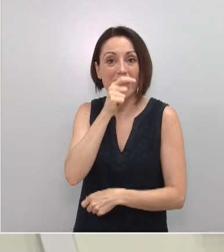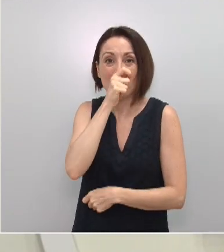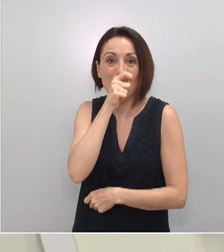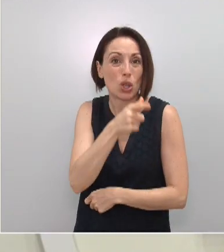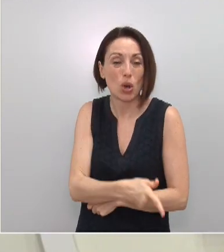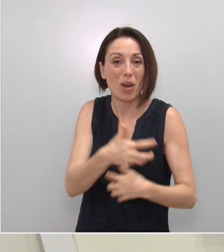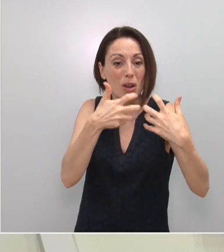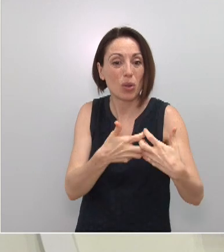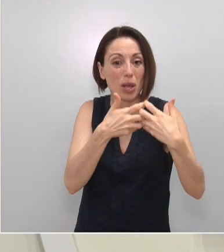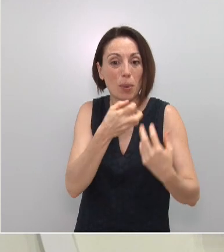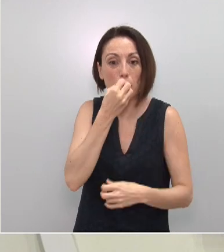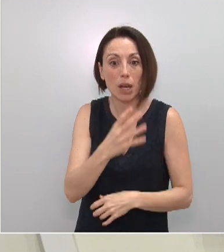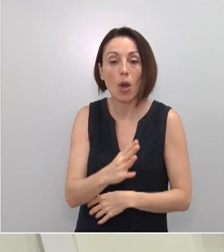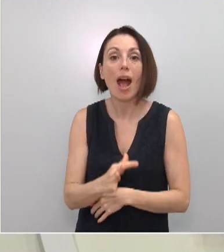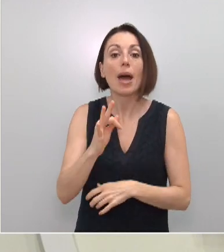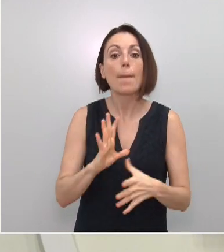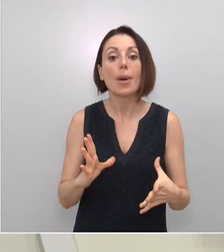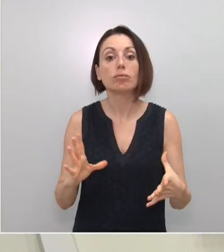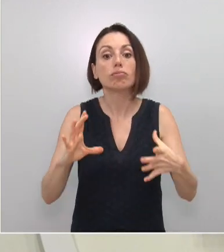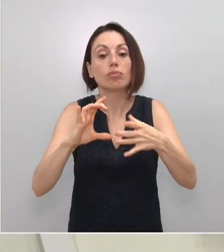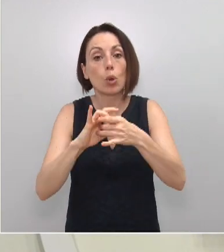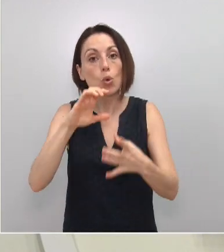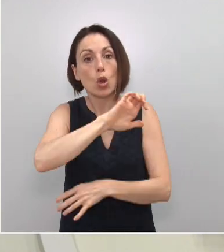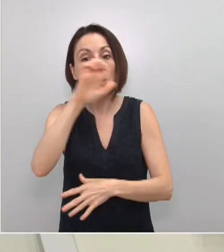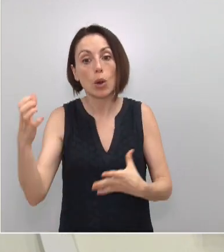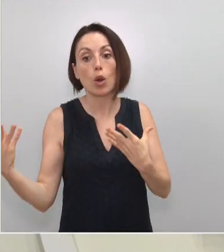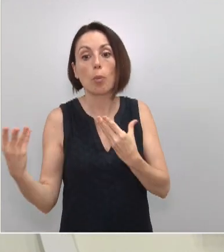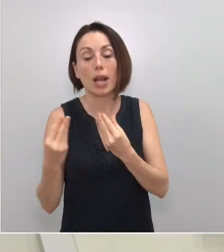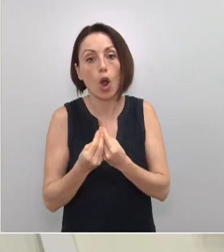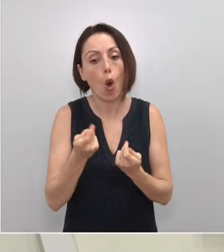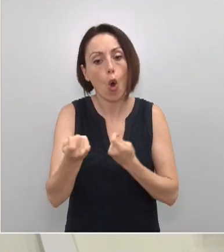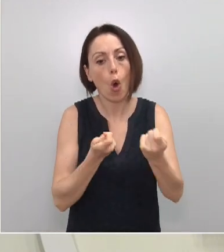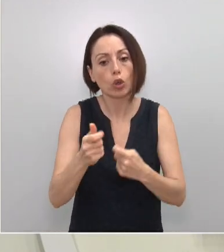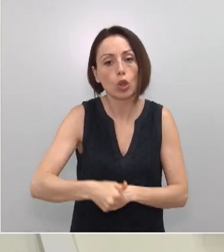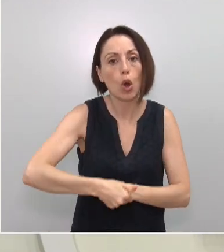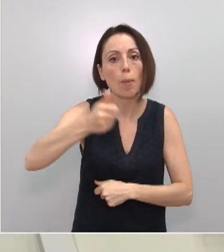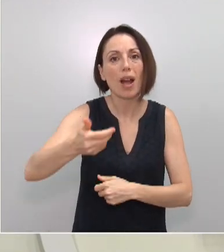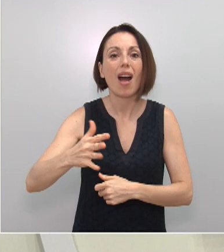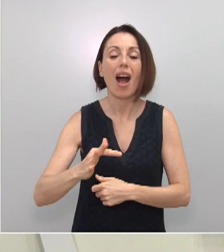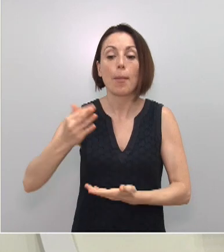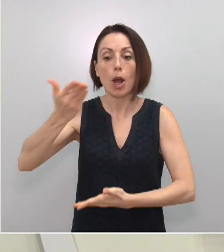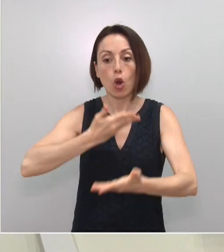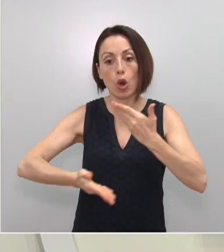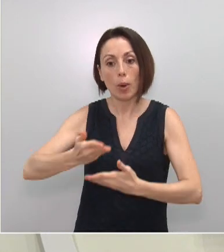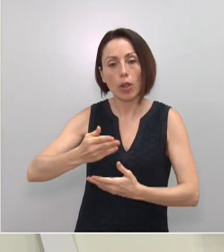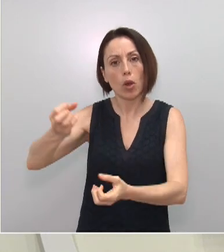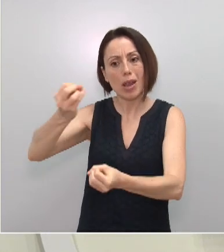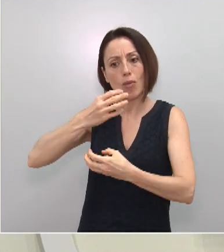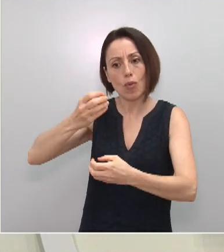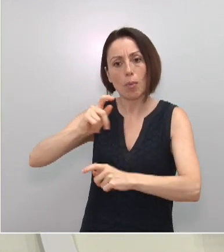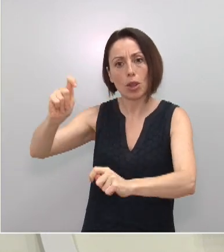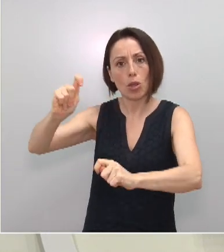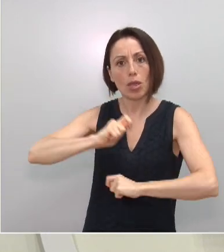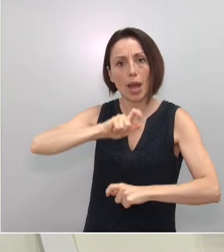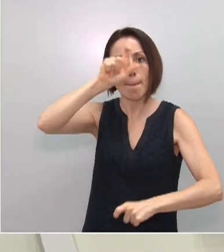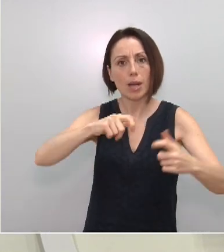conjuntamente con la Unión Europea, aumenten los controles y colaboren con nosotros, facilitándonos todos los datos de quienes